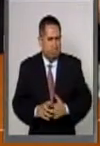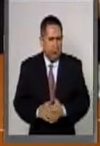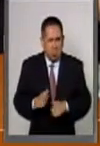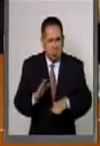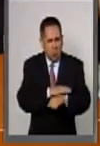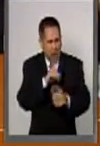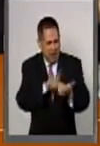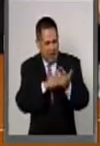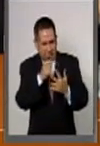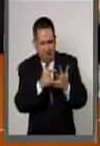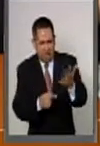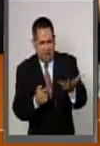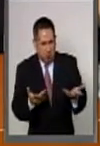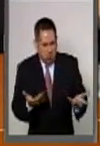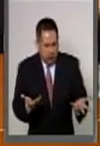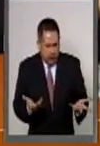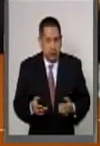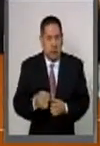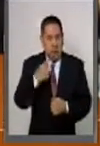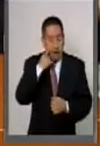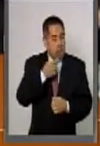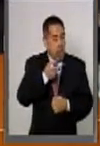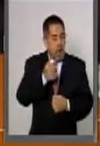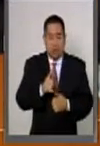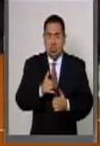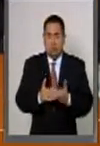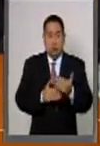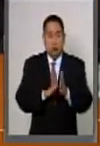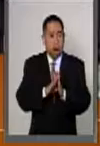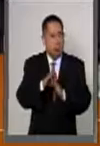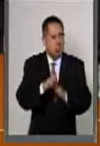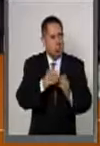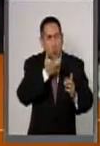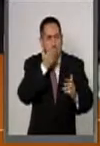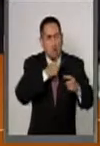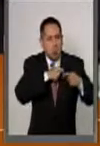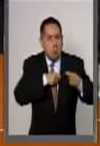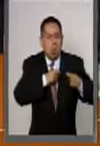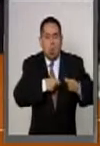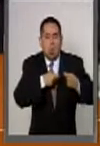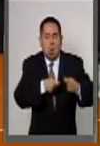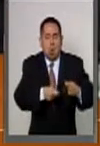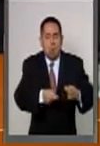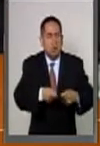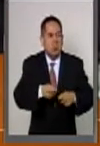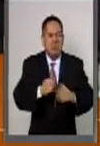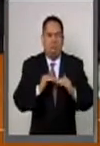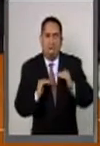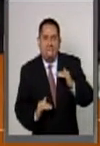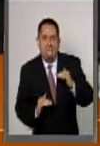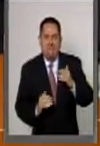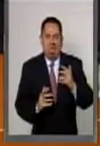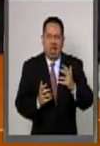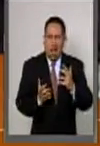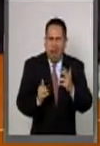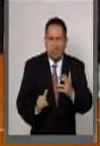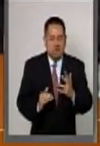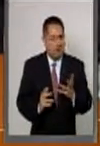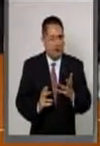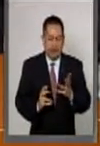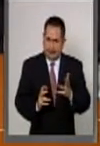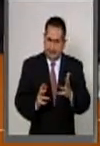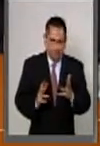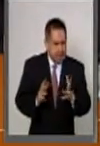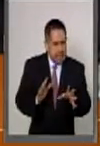estructural? Porque este modelo de desarrollo reproduce un sistema donde se ahonda la desigualdad y es necesario